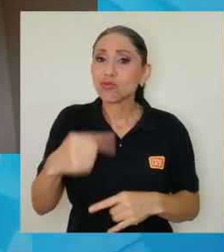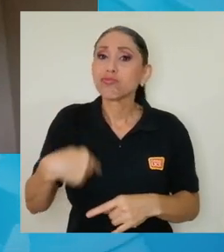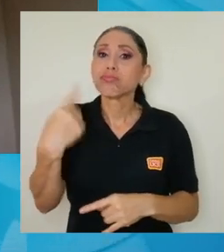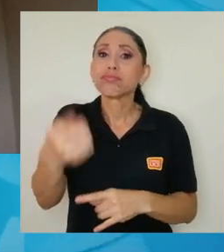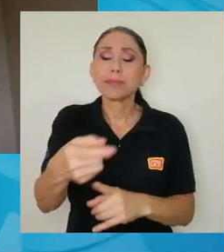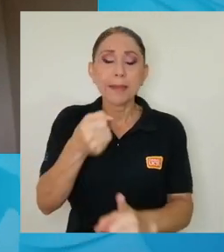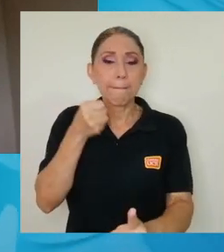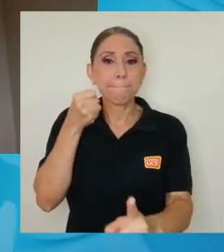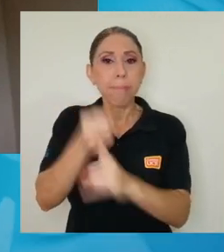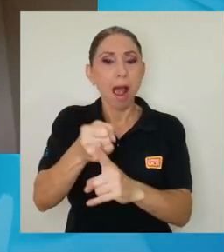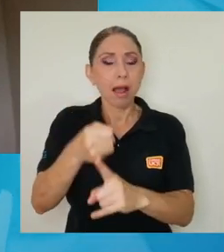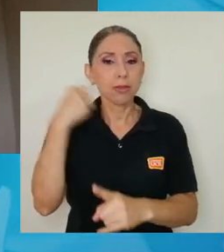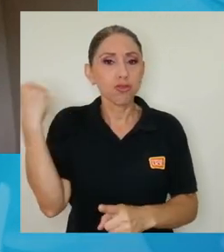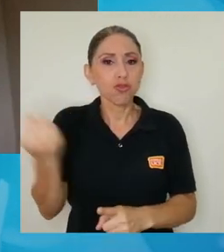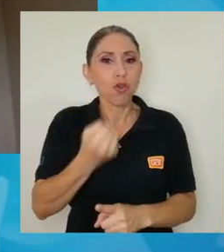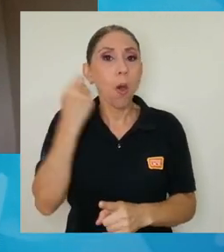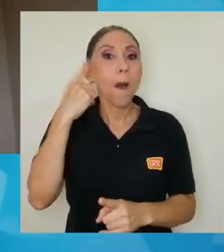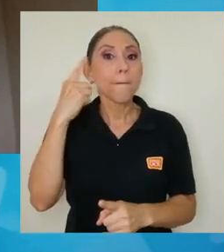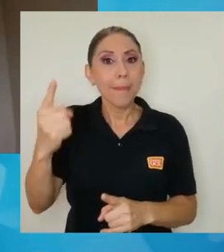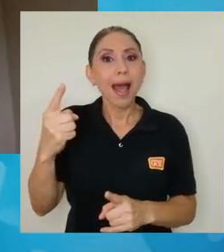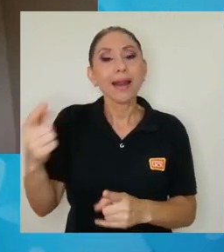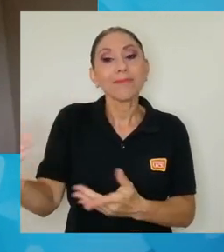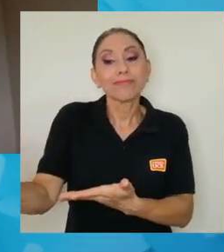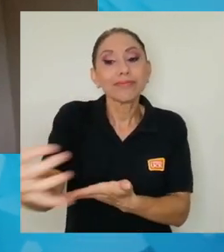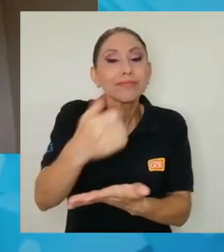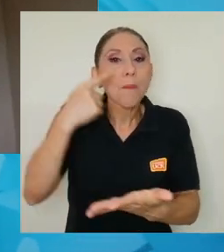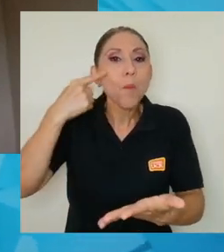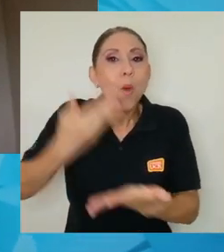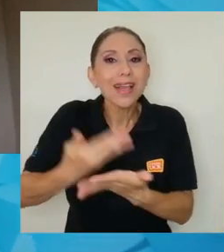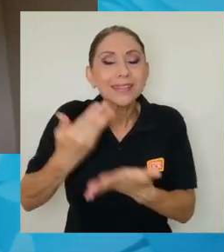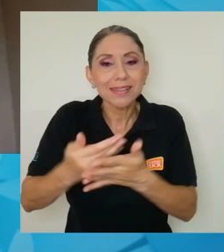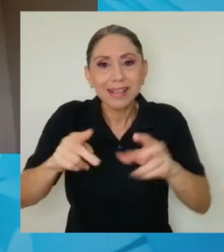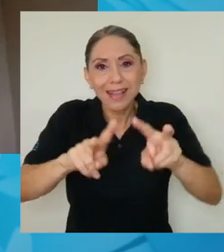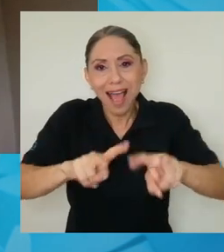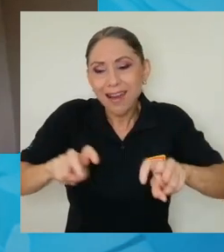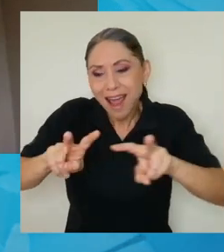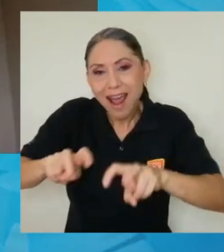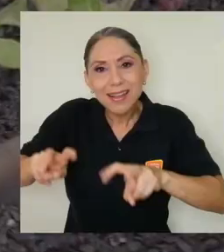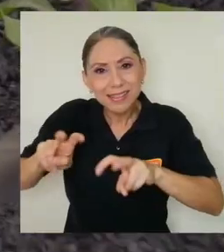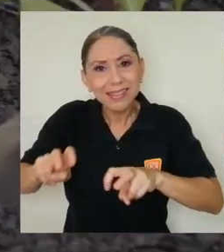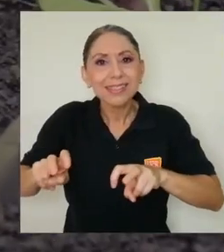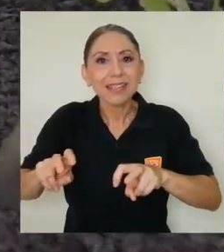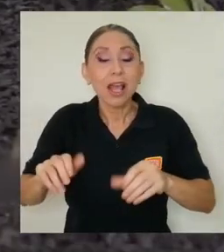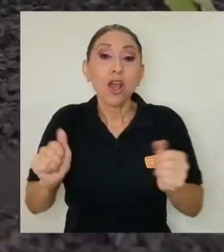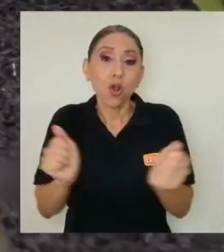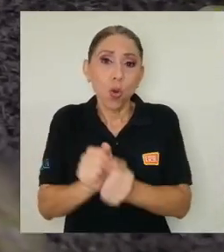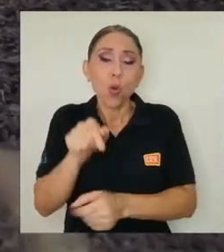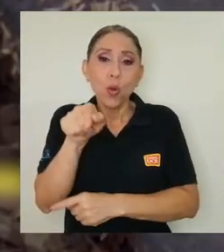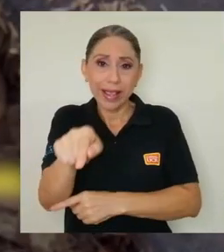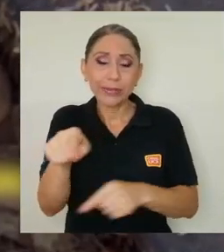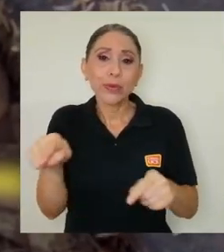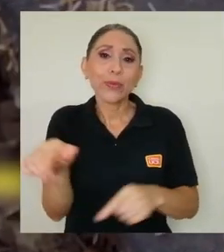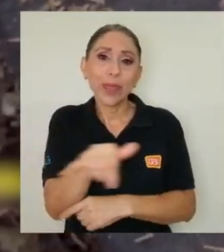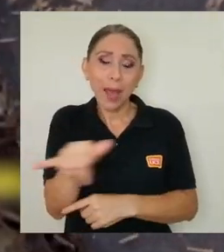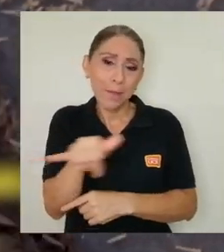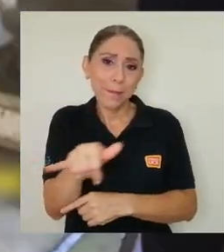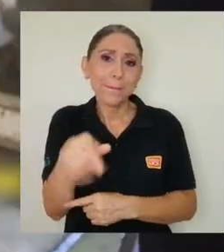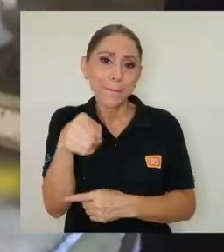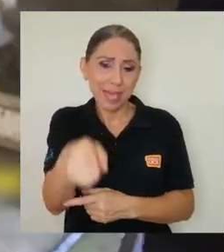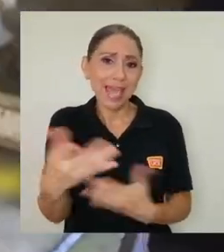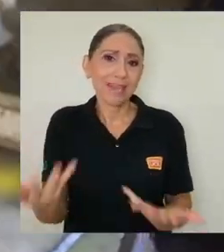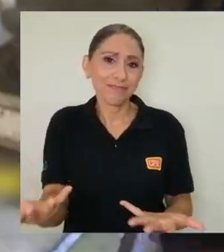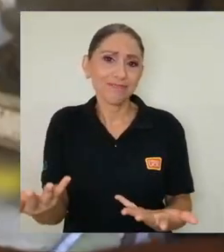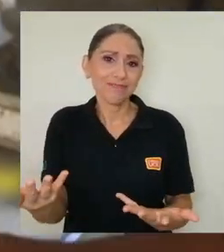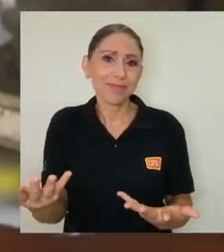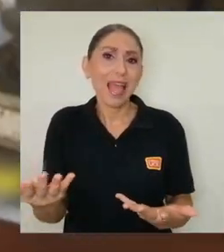impacto en la toma de muestras, en análisis de muestras y con eso también apoyando